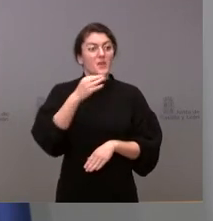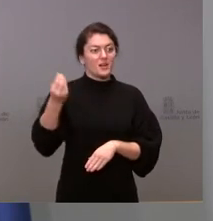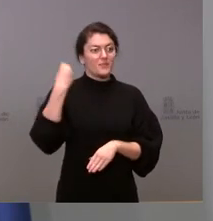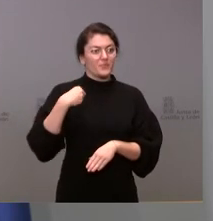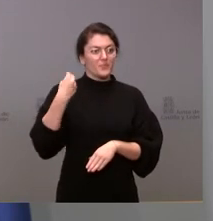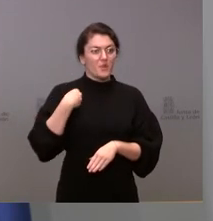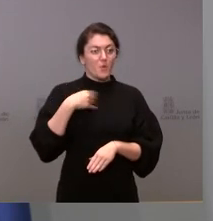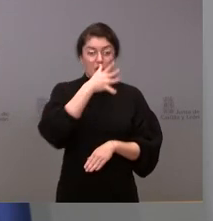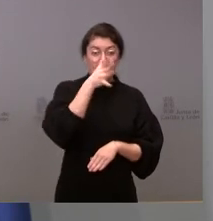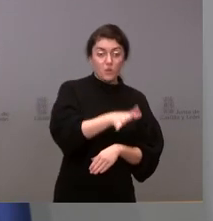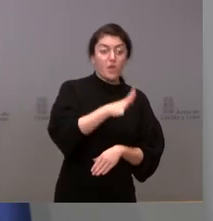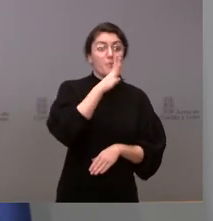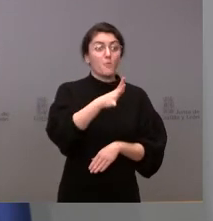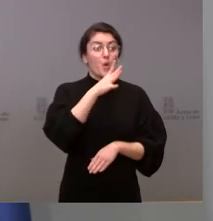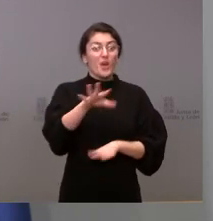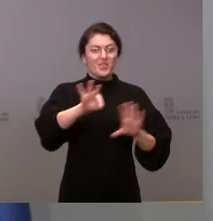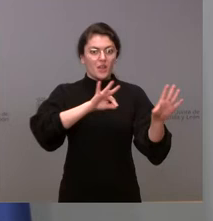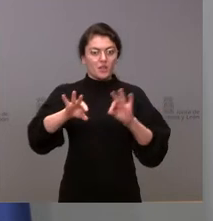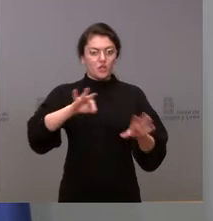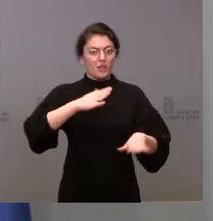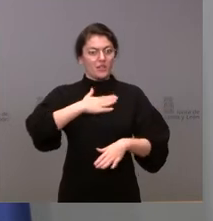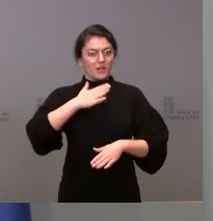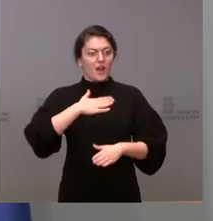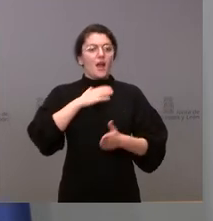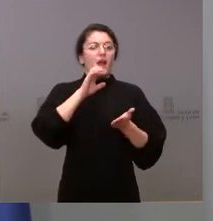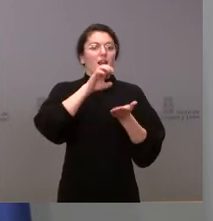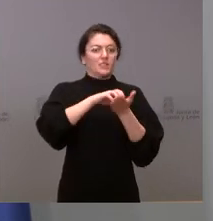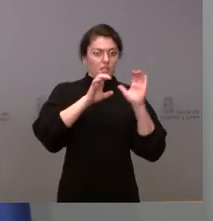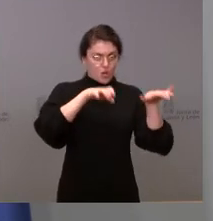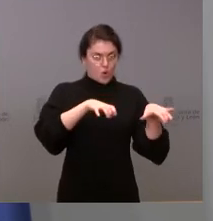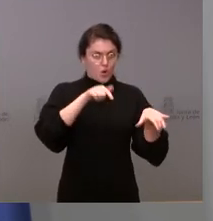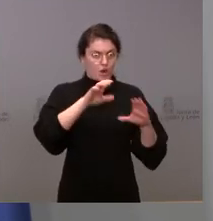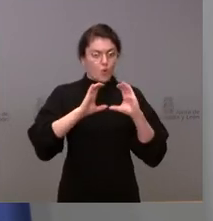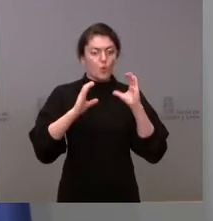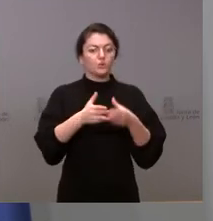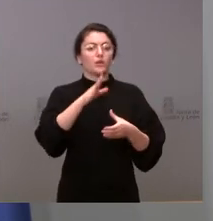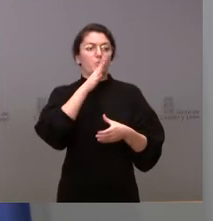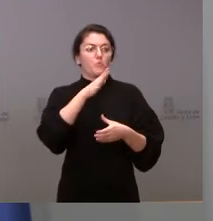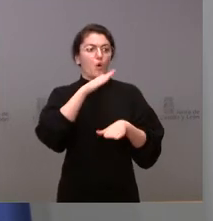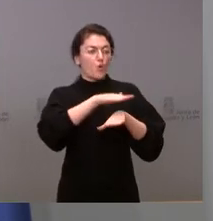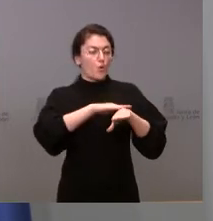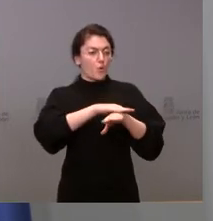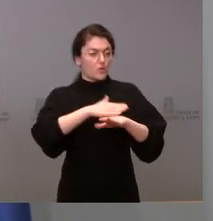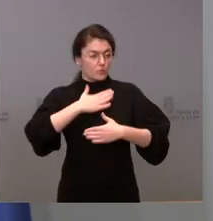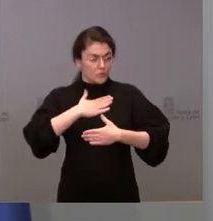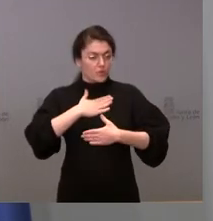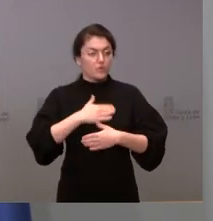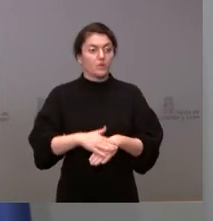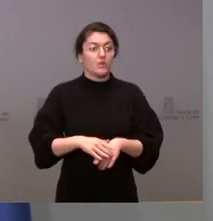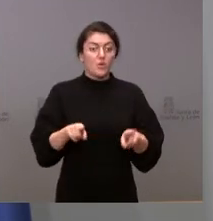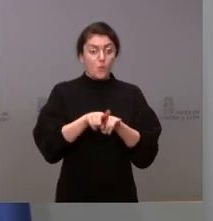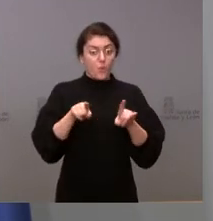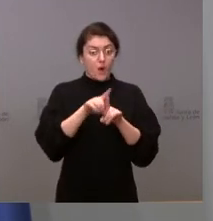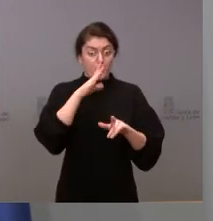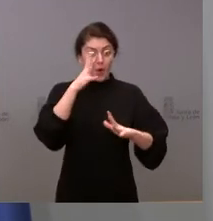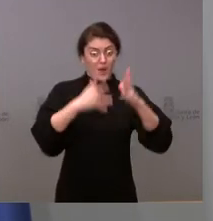León tomó como autoridad delegada del Gobierno, no las que hubiera tomado como propia Administración autonómica sin ser autoridad